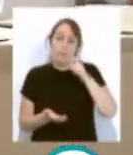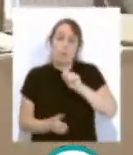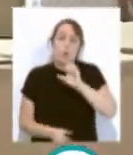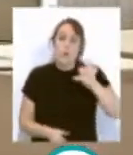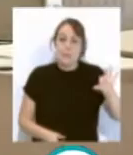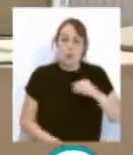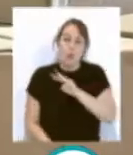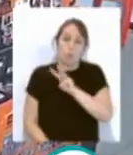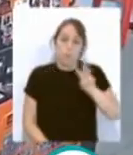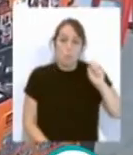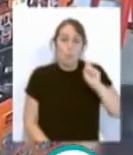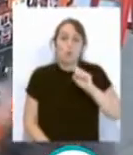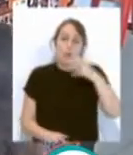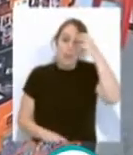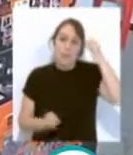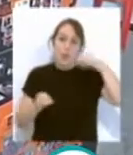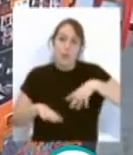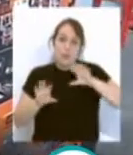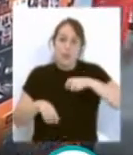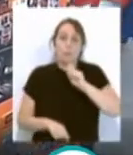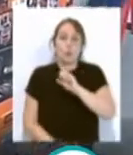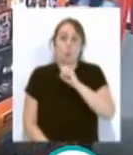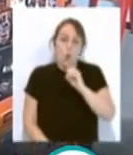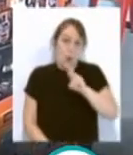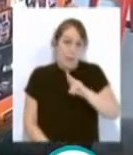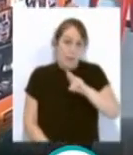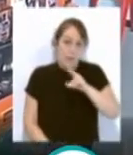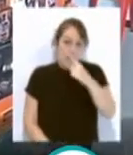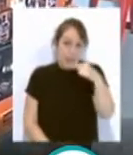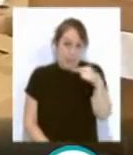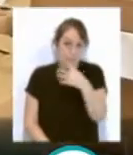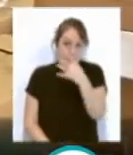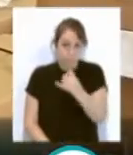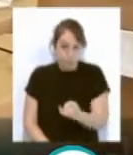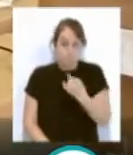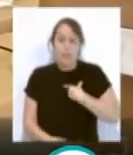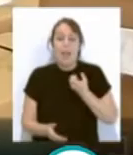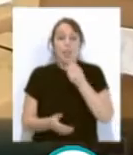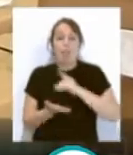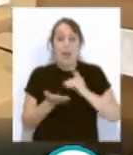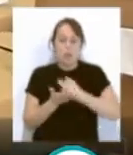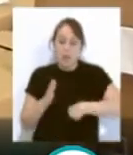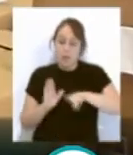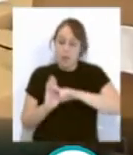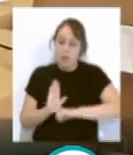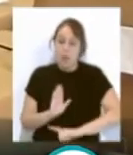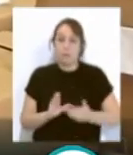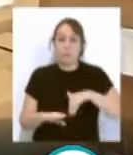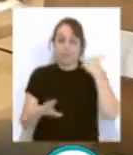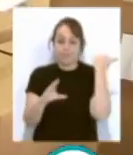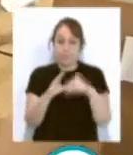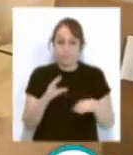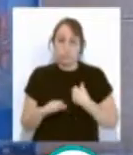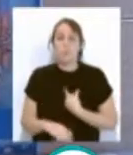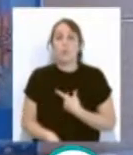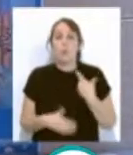.reyesmagosdecadiz.org y una vez las rellenan con sus datos, tienen que enviarlas por correo electrónico